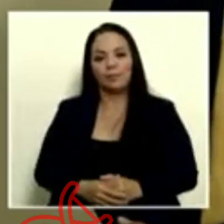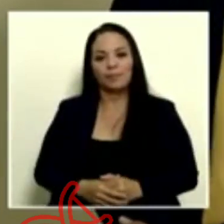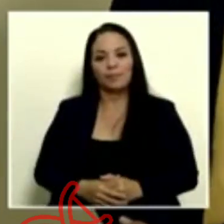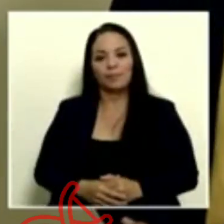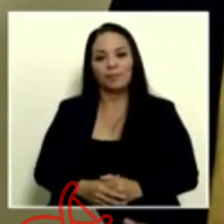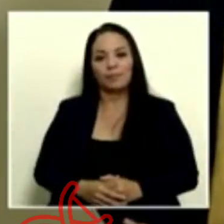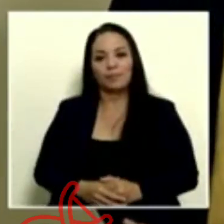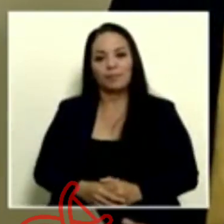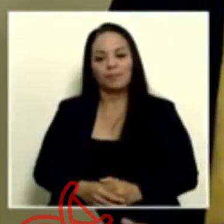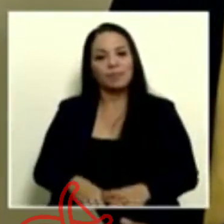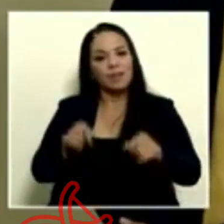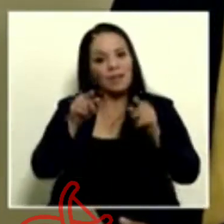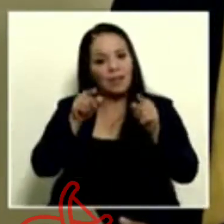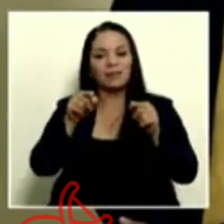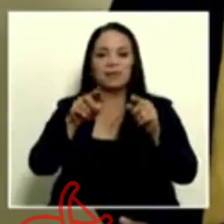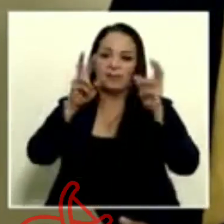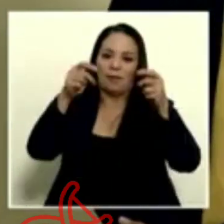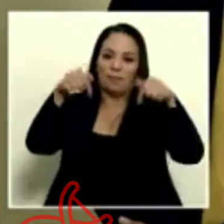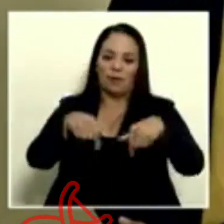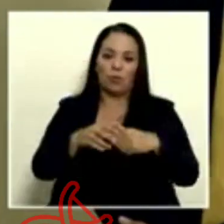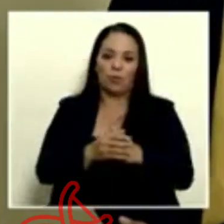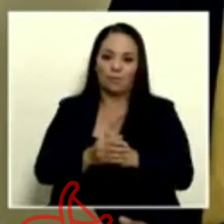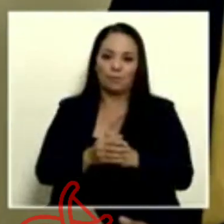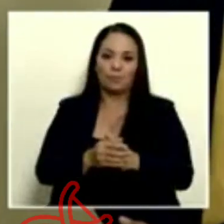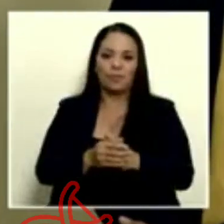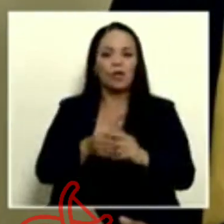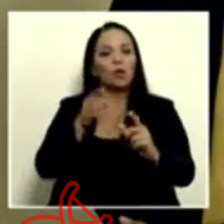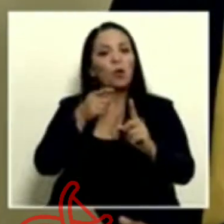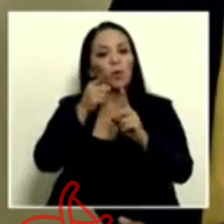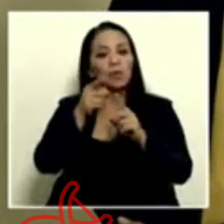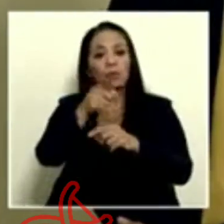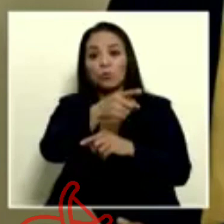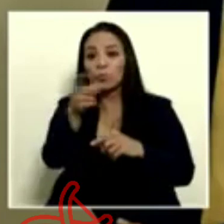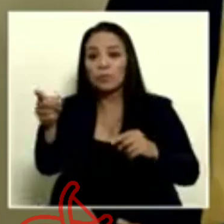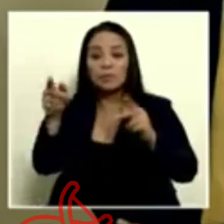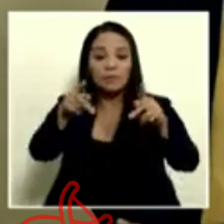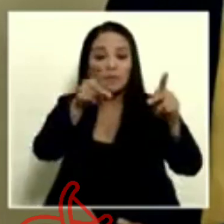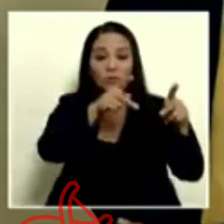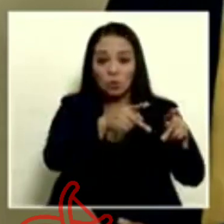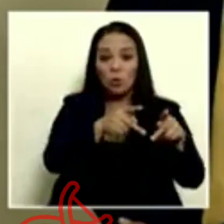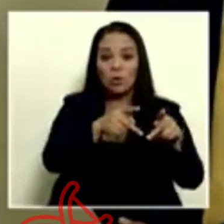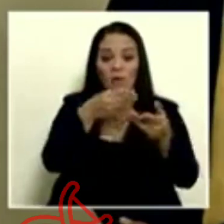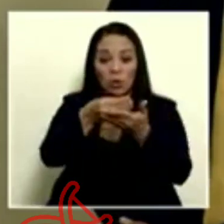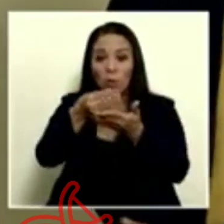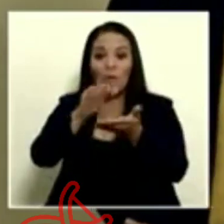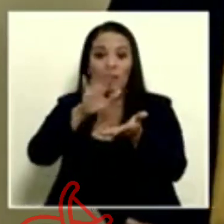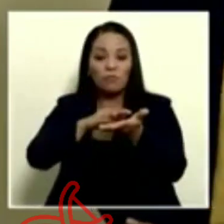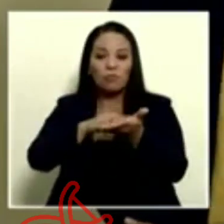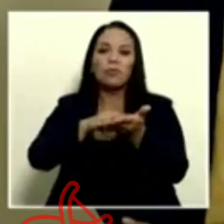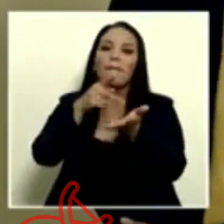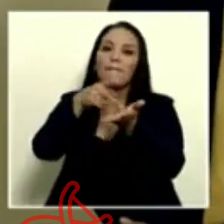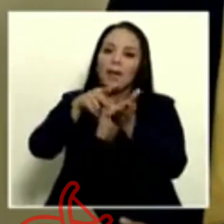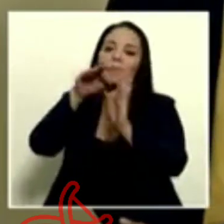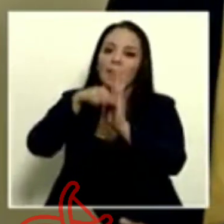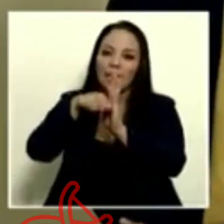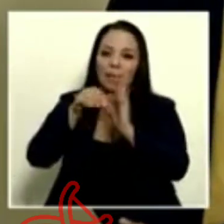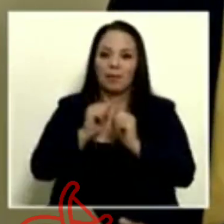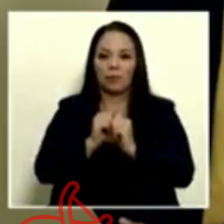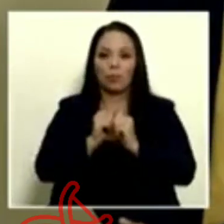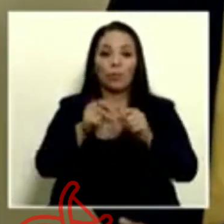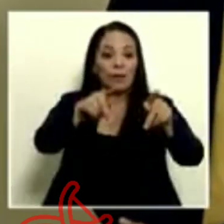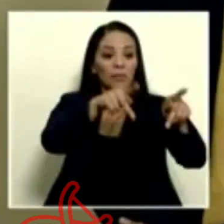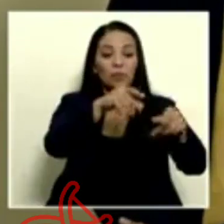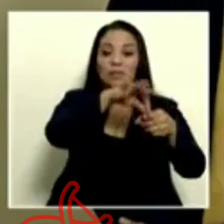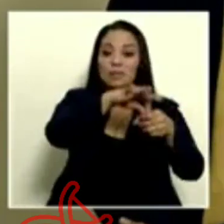De eso se trata hoy. Para que usted pague menos para el arroz, para que el que sembraba arroz de buena fe,